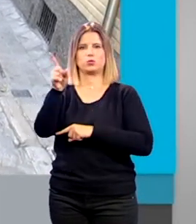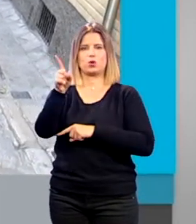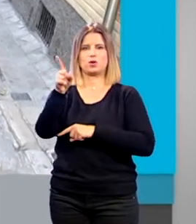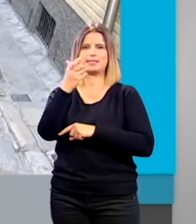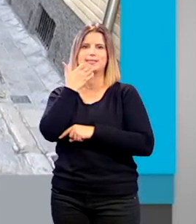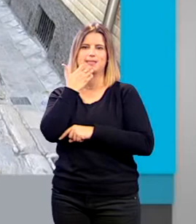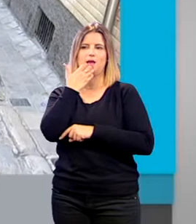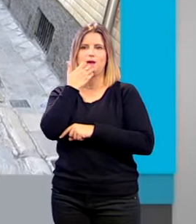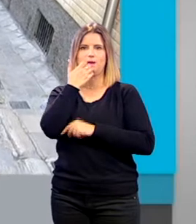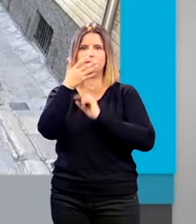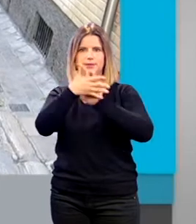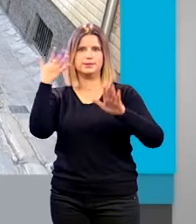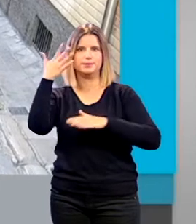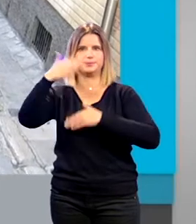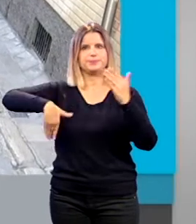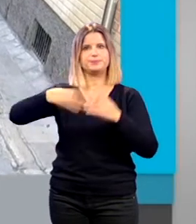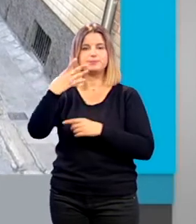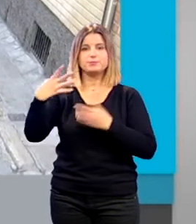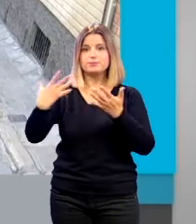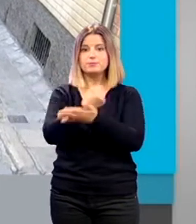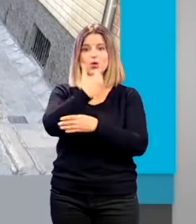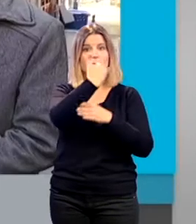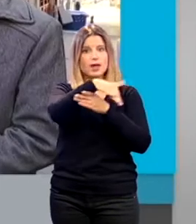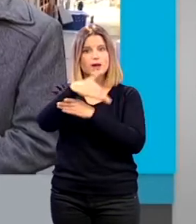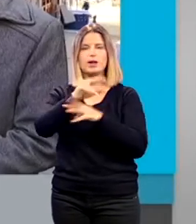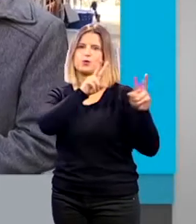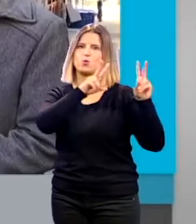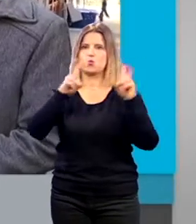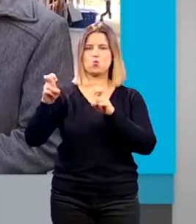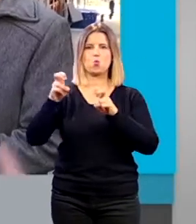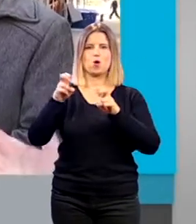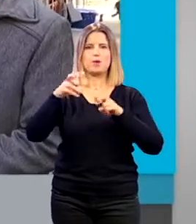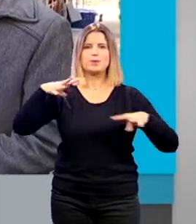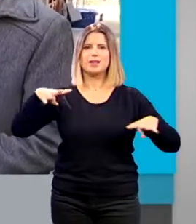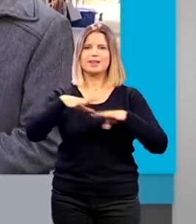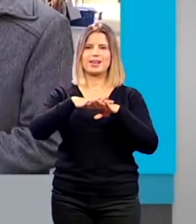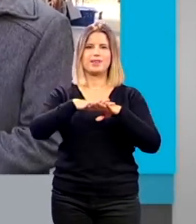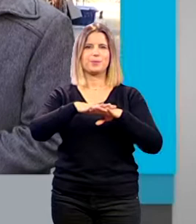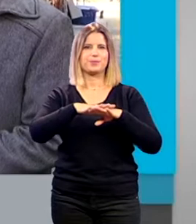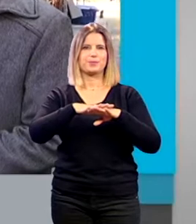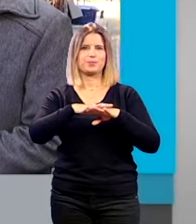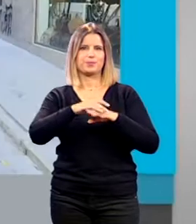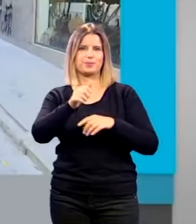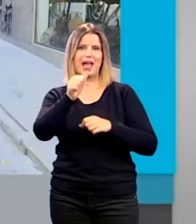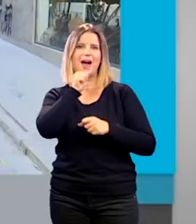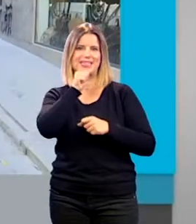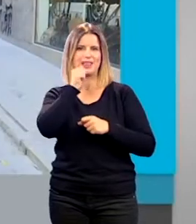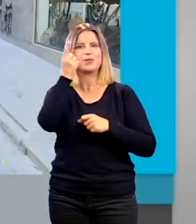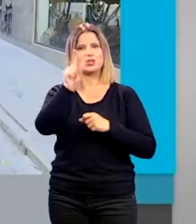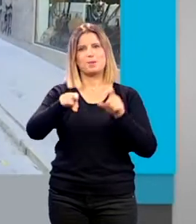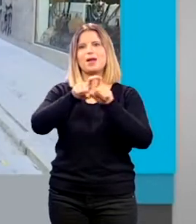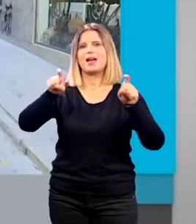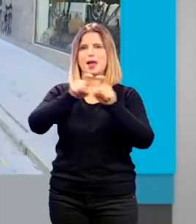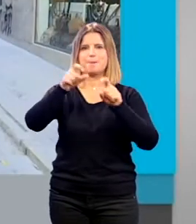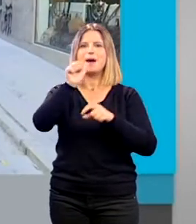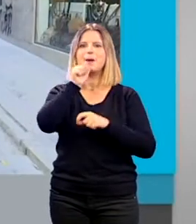de velocidad. En todas estas calles se van a meter nuevos alimentos y redes de abastecimiento que ejecutará también Emasagra. Esto